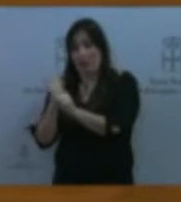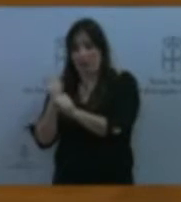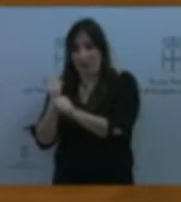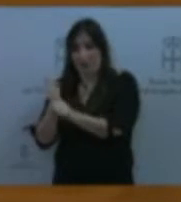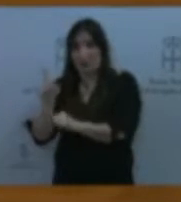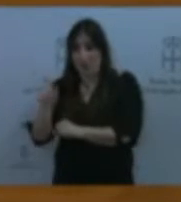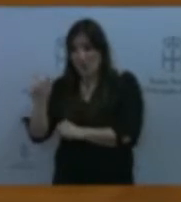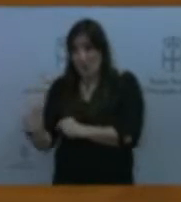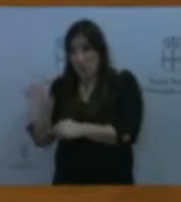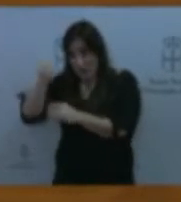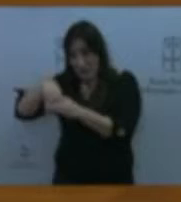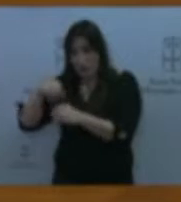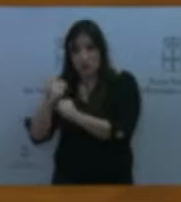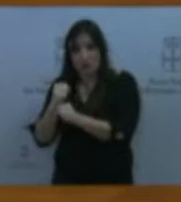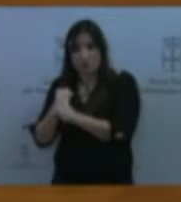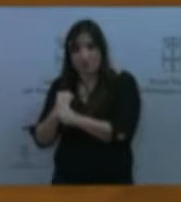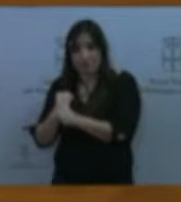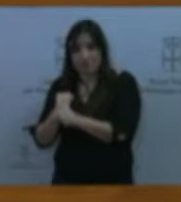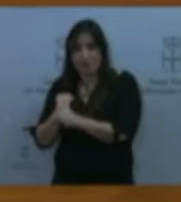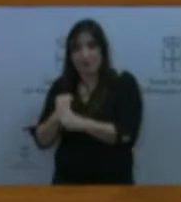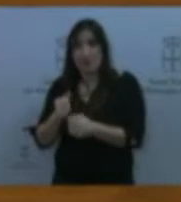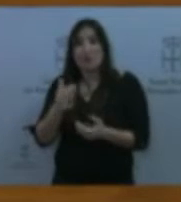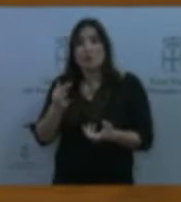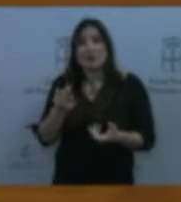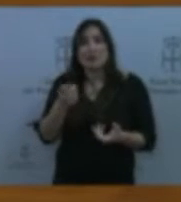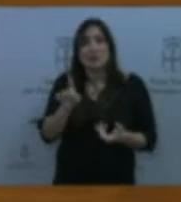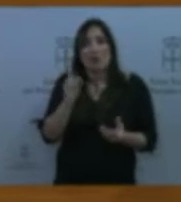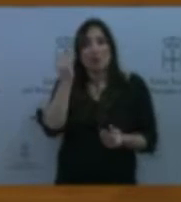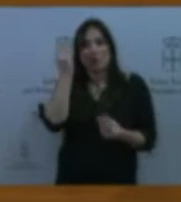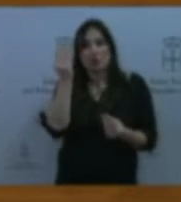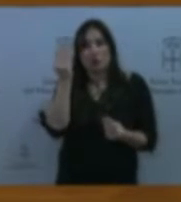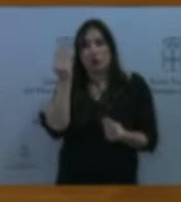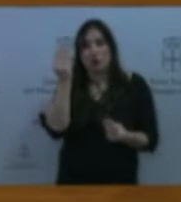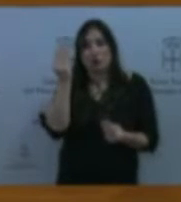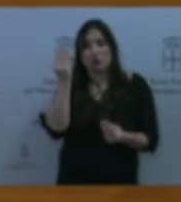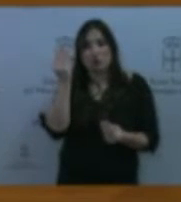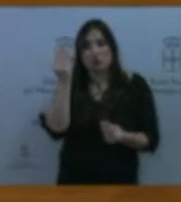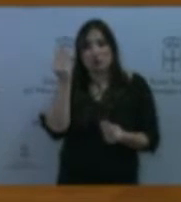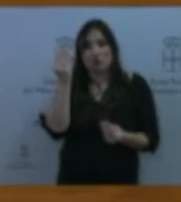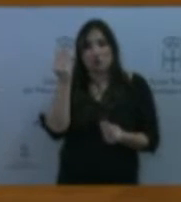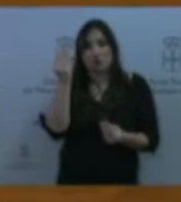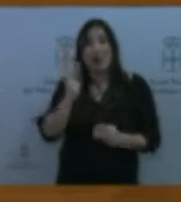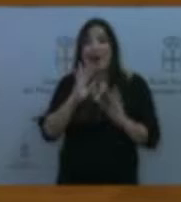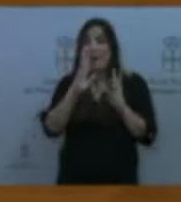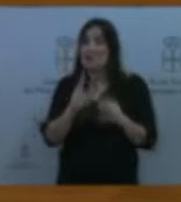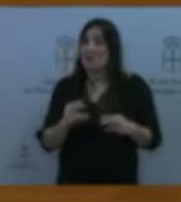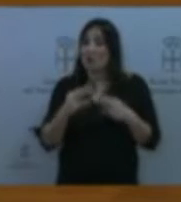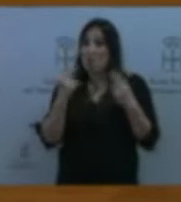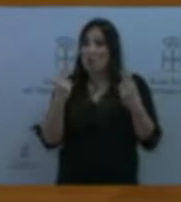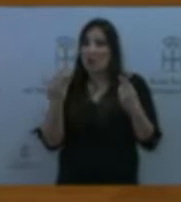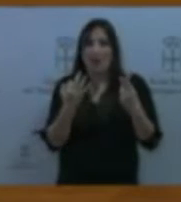sino que también creemos que la Administración pública debe asumir la responsabilidad con